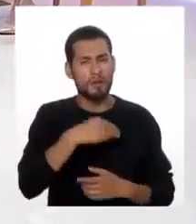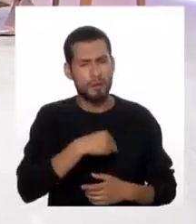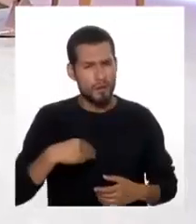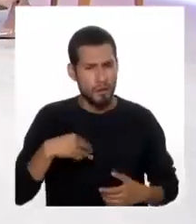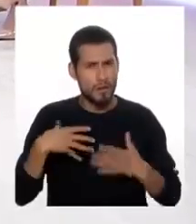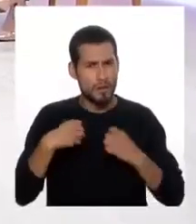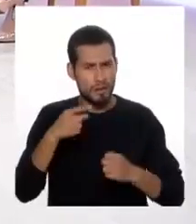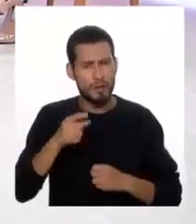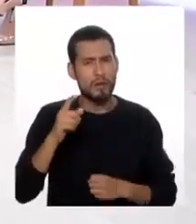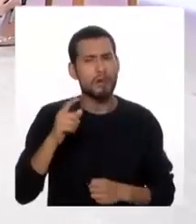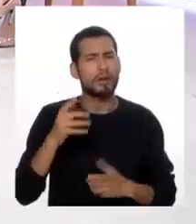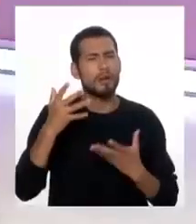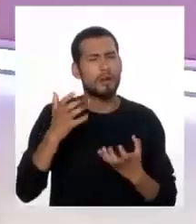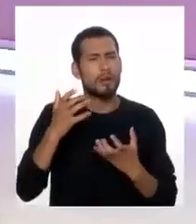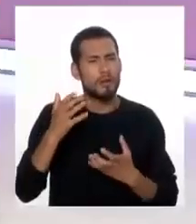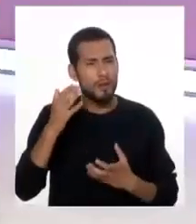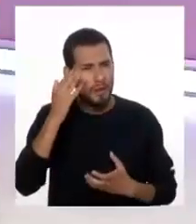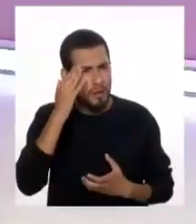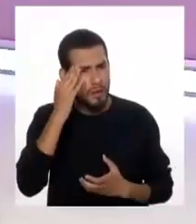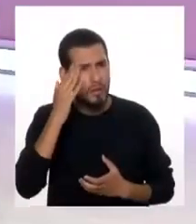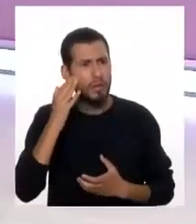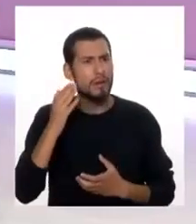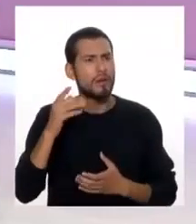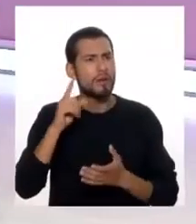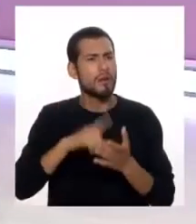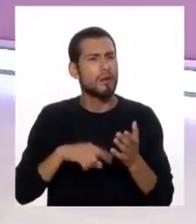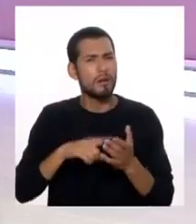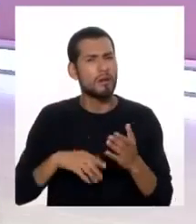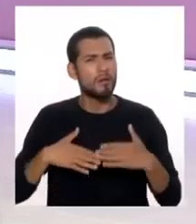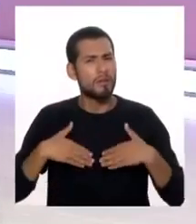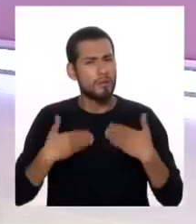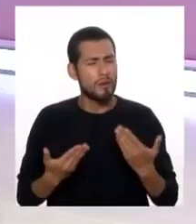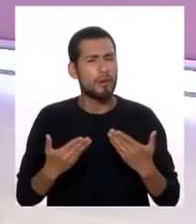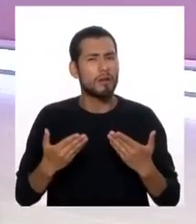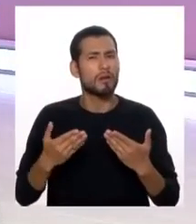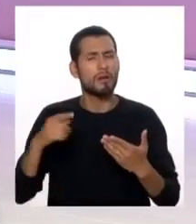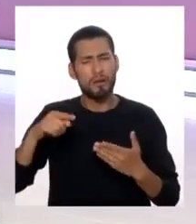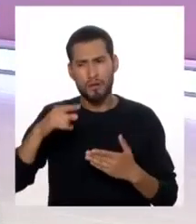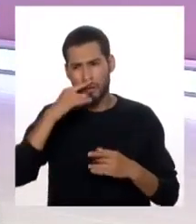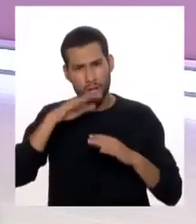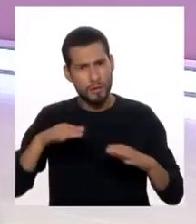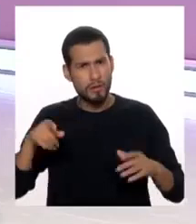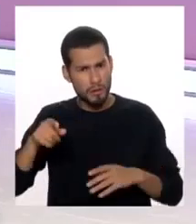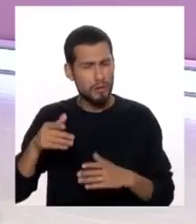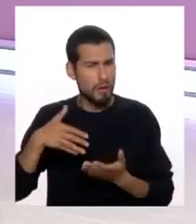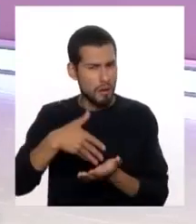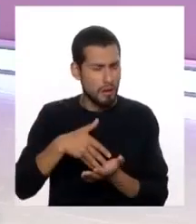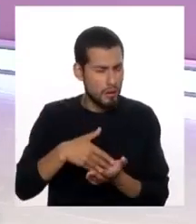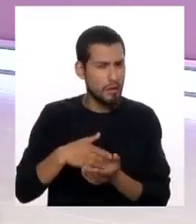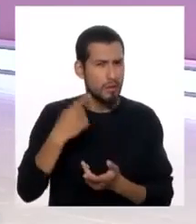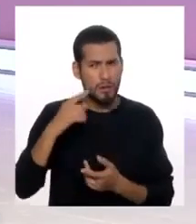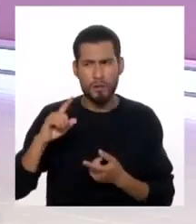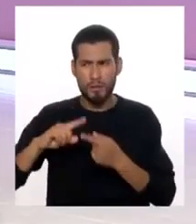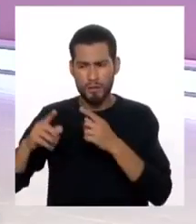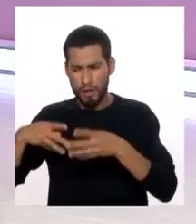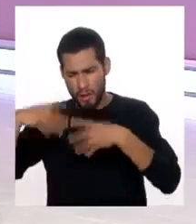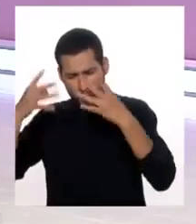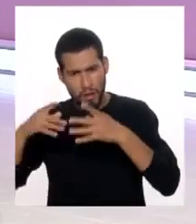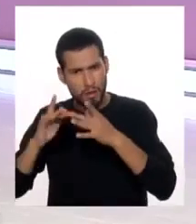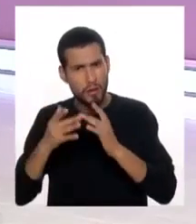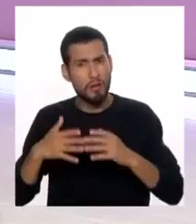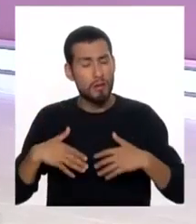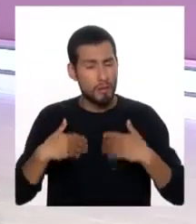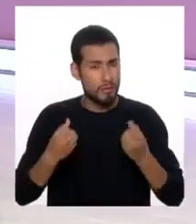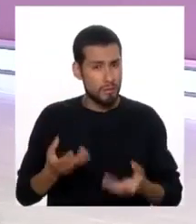Salud. Quería saber qué podemos hacer. Los niños son vulnerables a veces por las redes sociales y